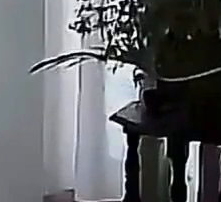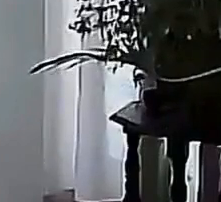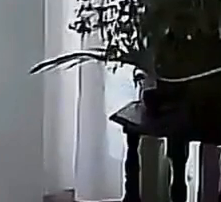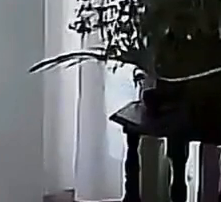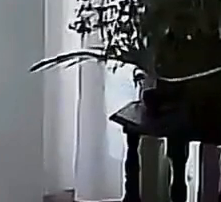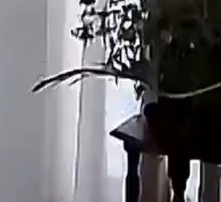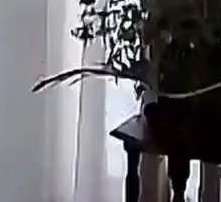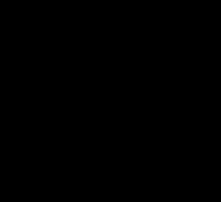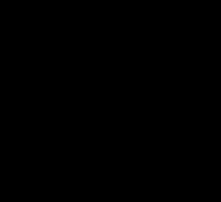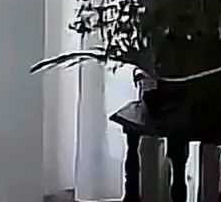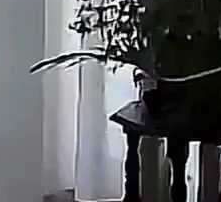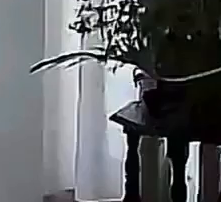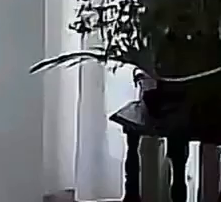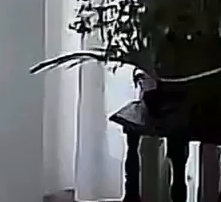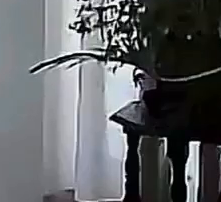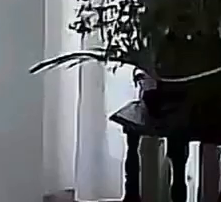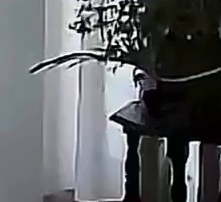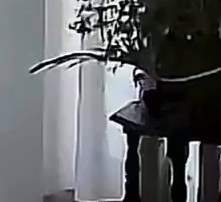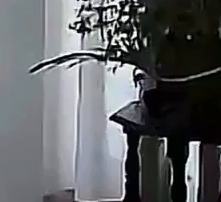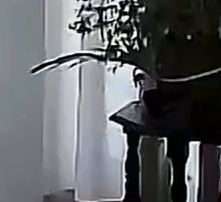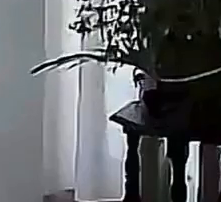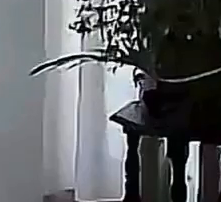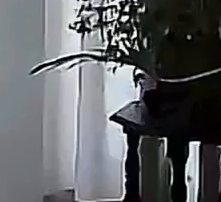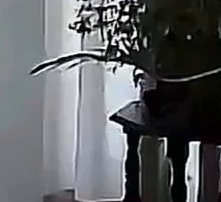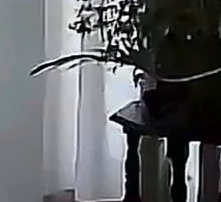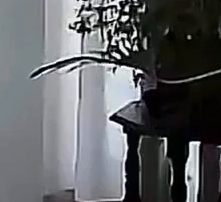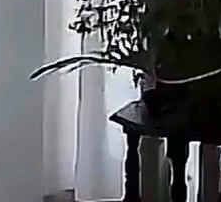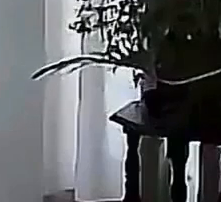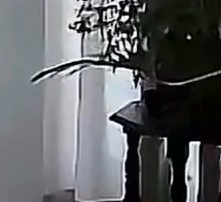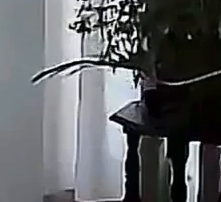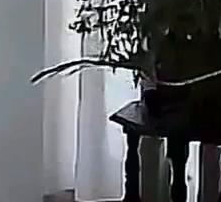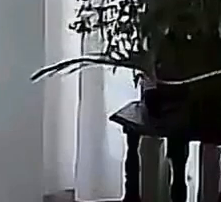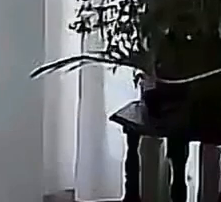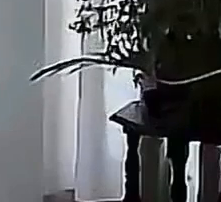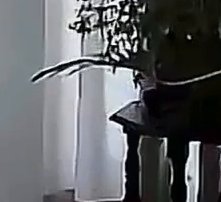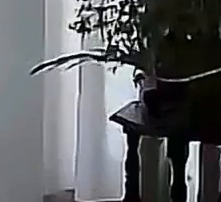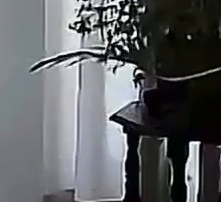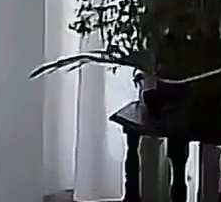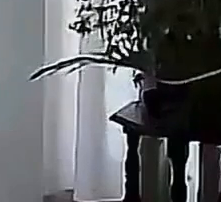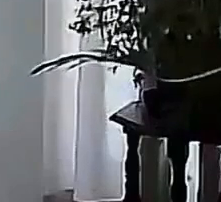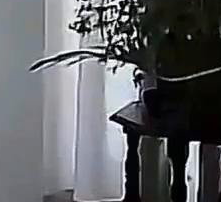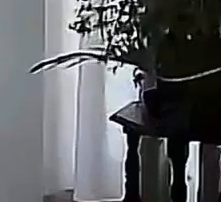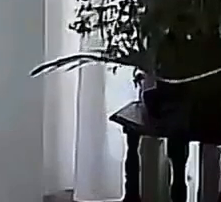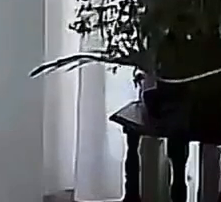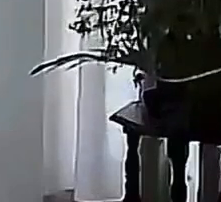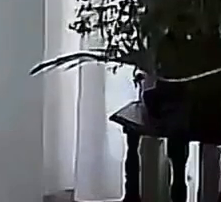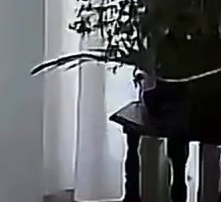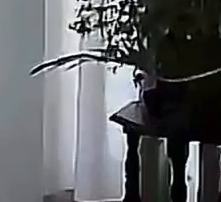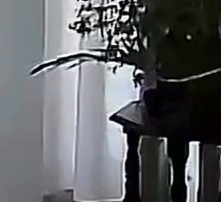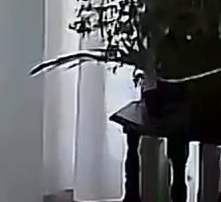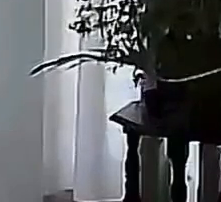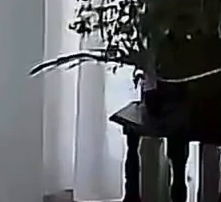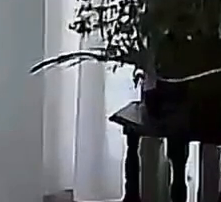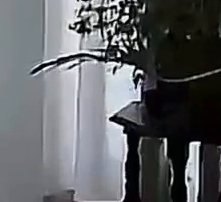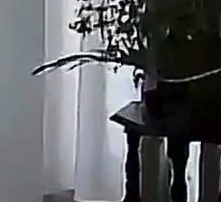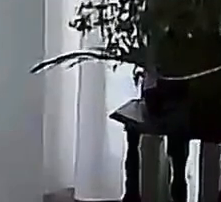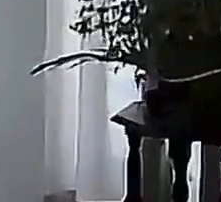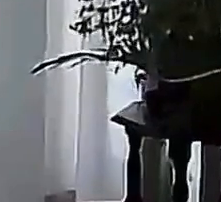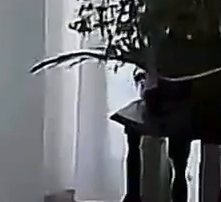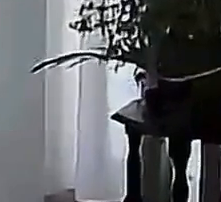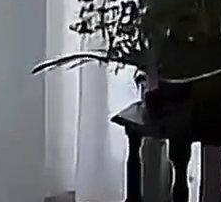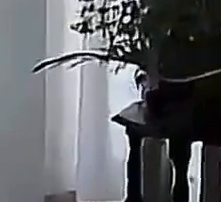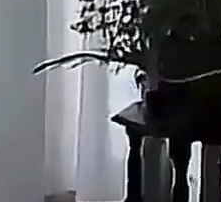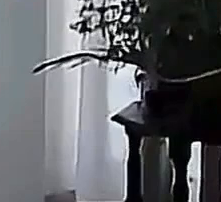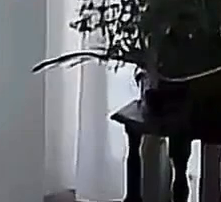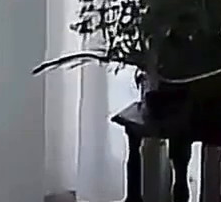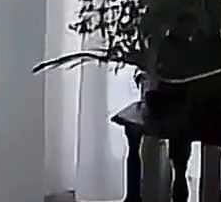par de minutos sobre esta pregunta elaborando sobre los desafíos en concreto o brincamos a la siguiente pregunta de la